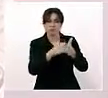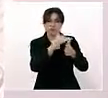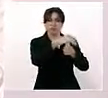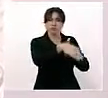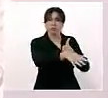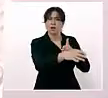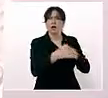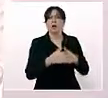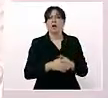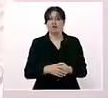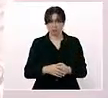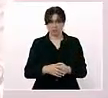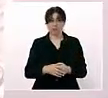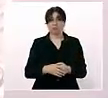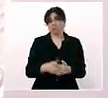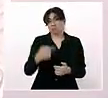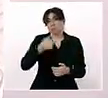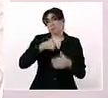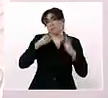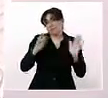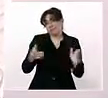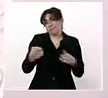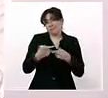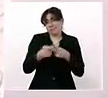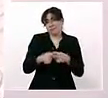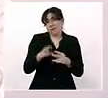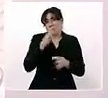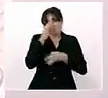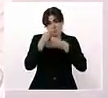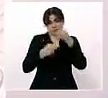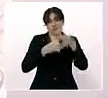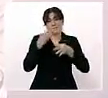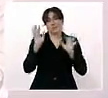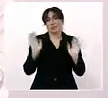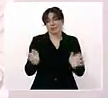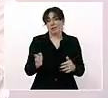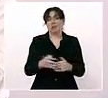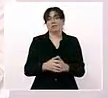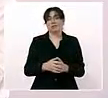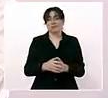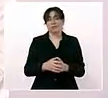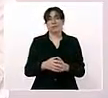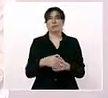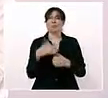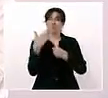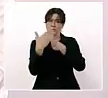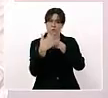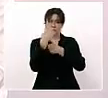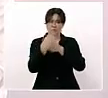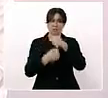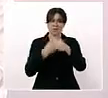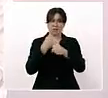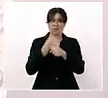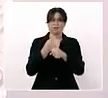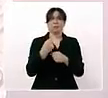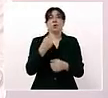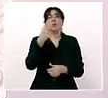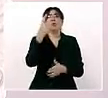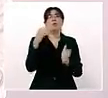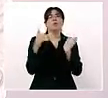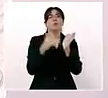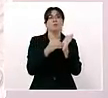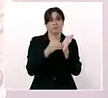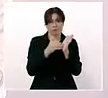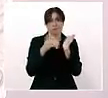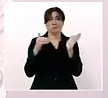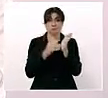puedo anunciar que se contemplan para el año próximo dos mil millones de pesos